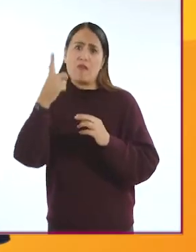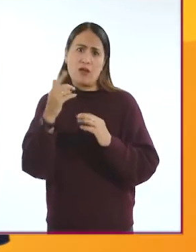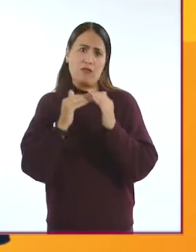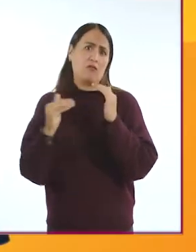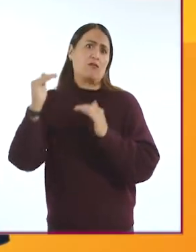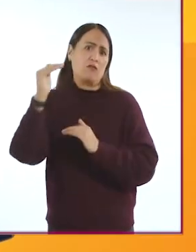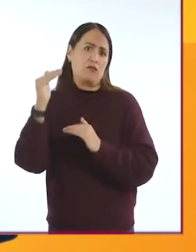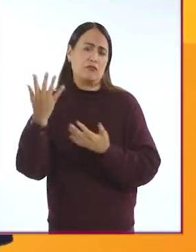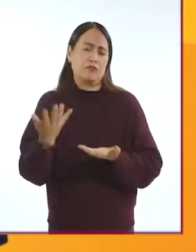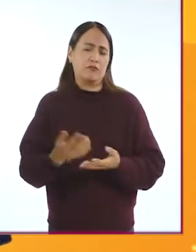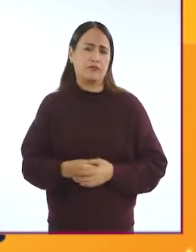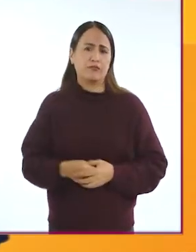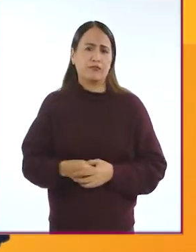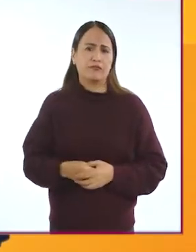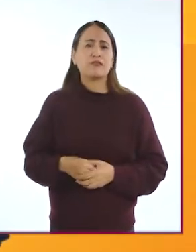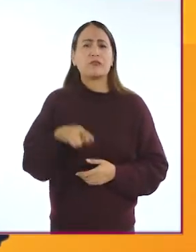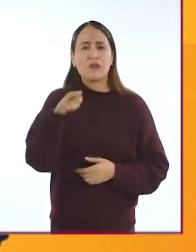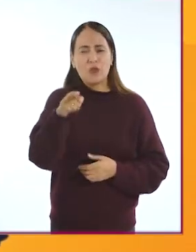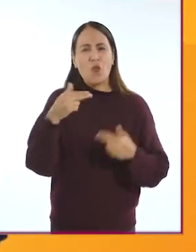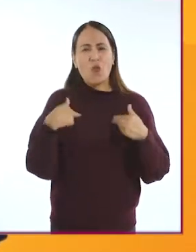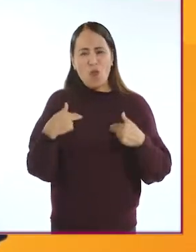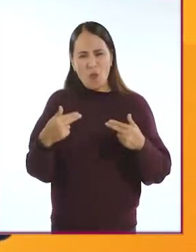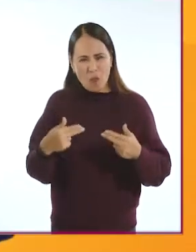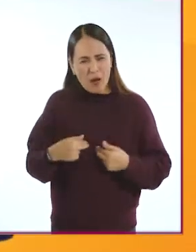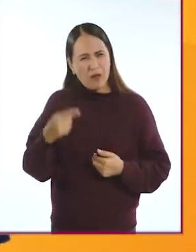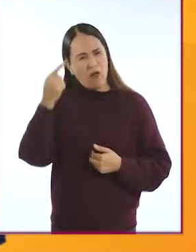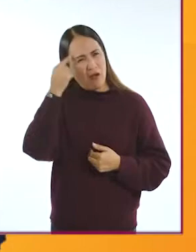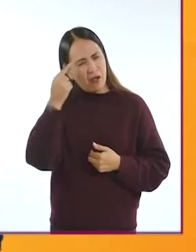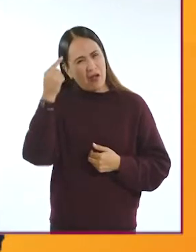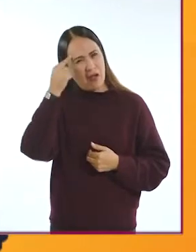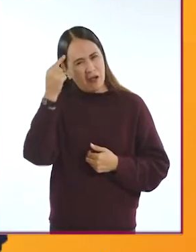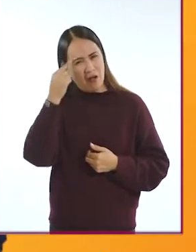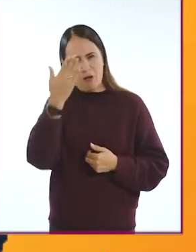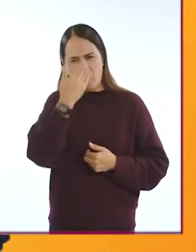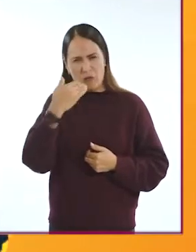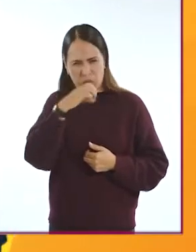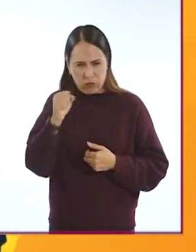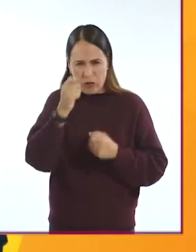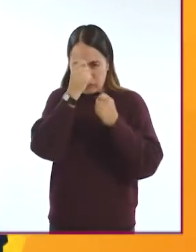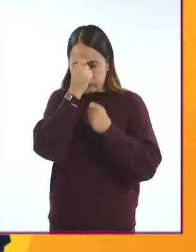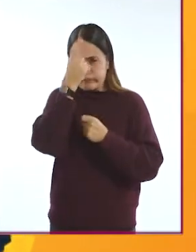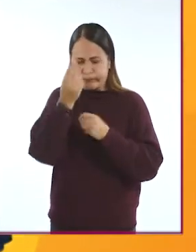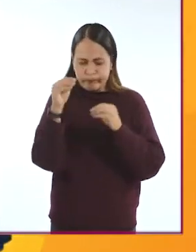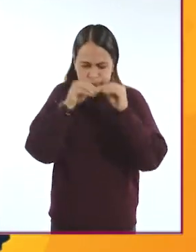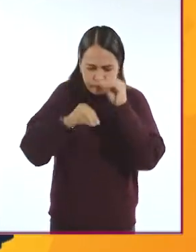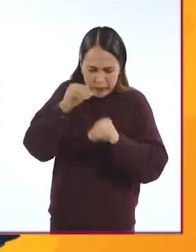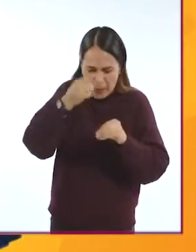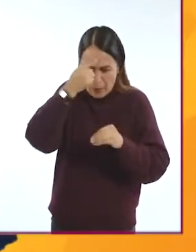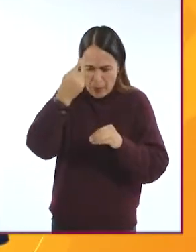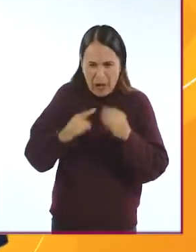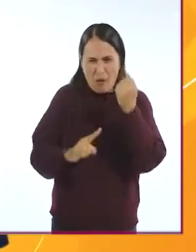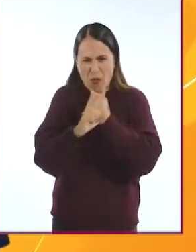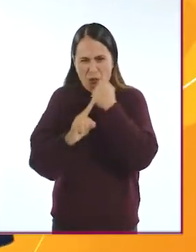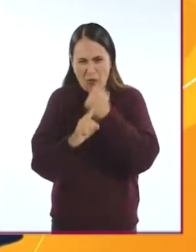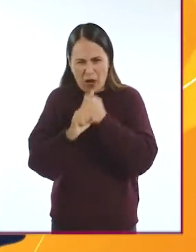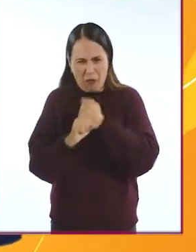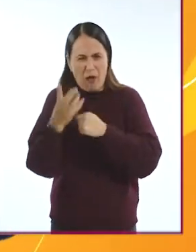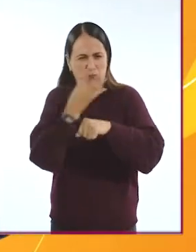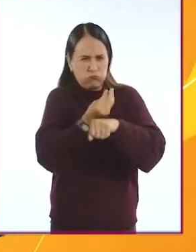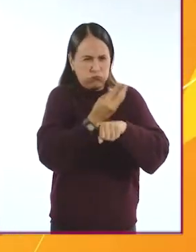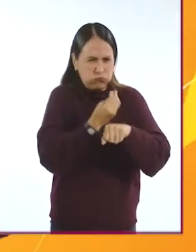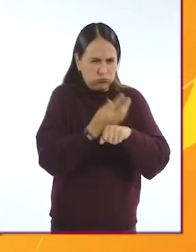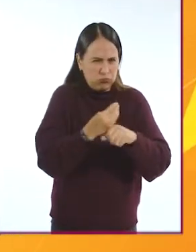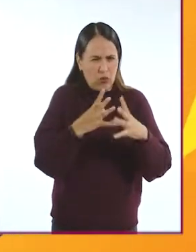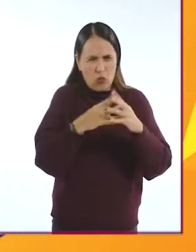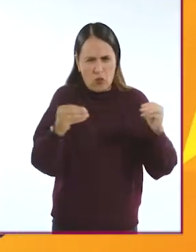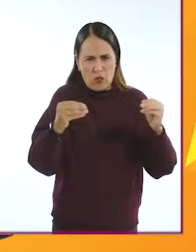¿Qué tal? ¿Qué te está pareciendo la capacidad del ser humano de aplicar su ingenio, talento y creatividad para vencer la adversidad con un solo fin?